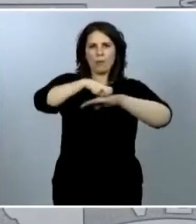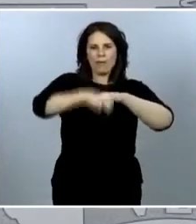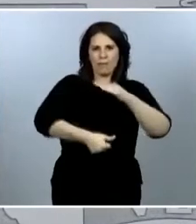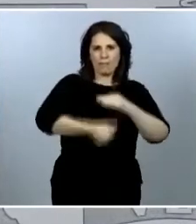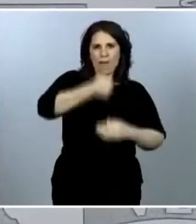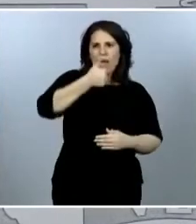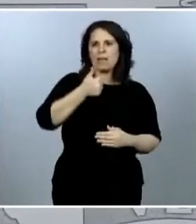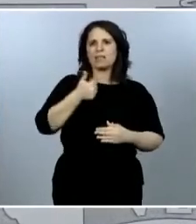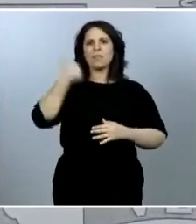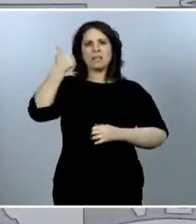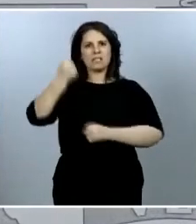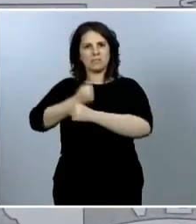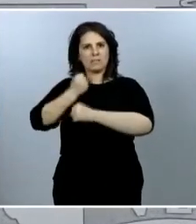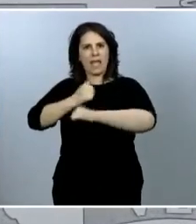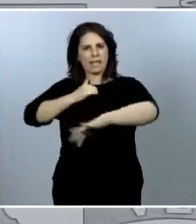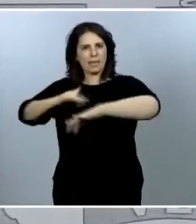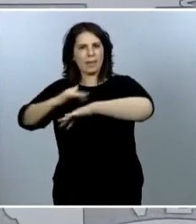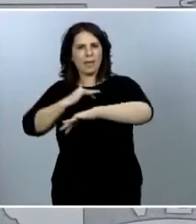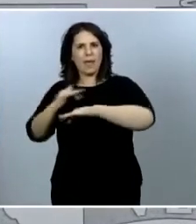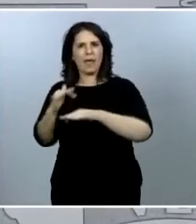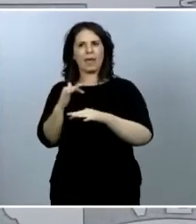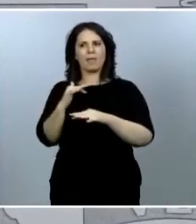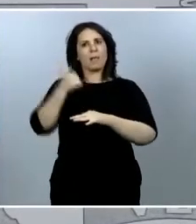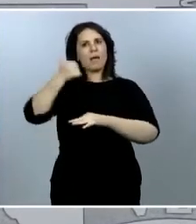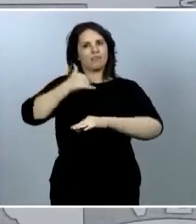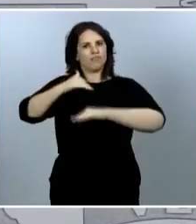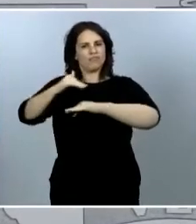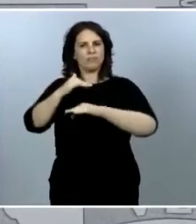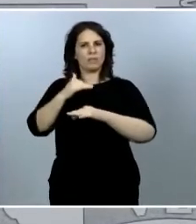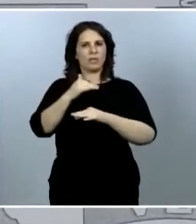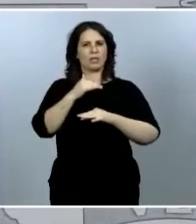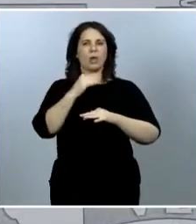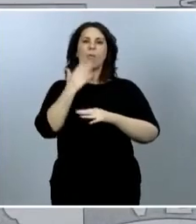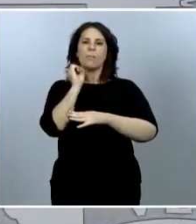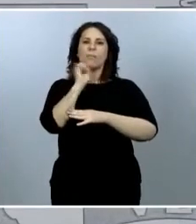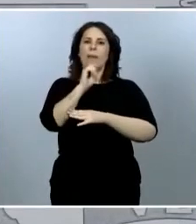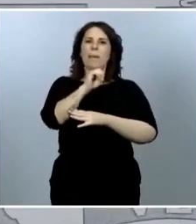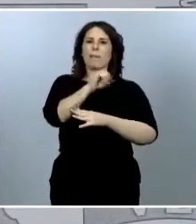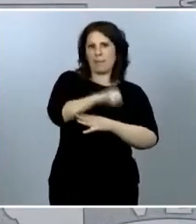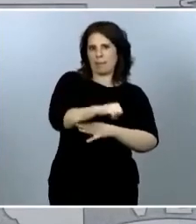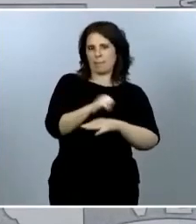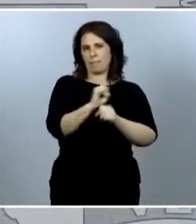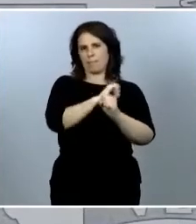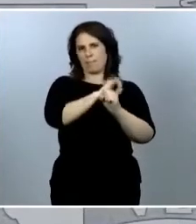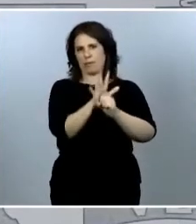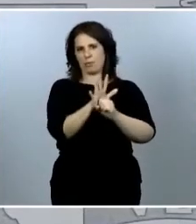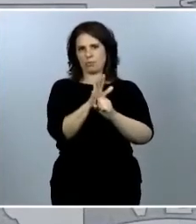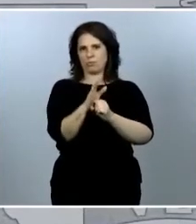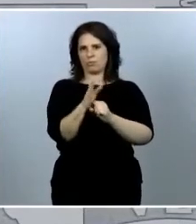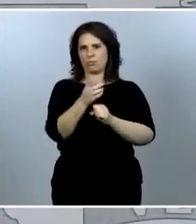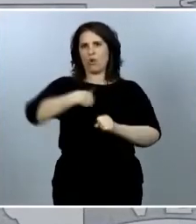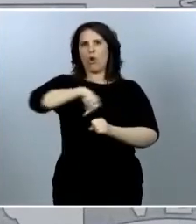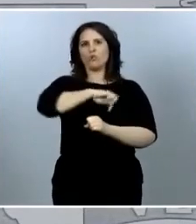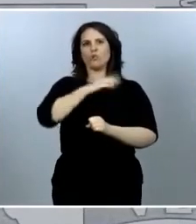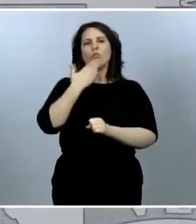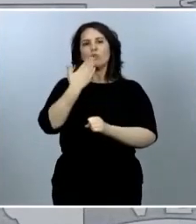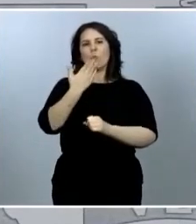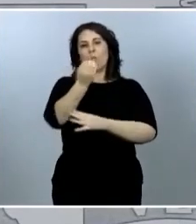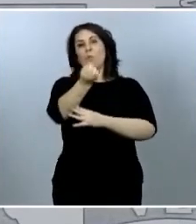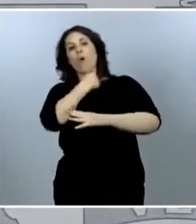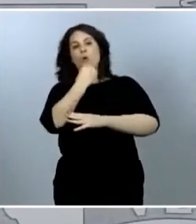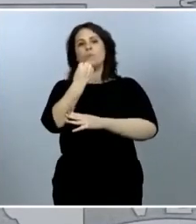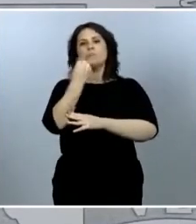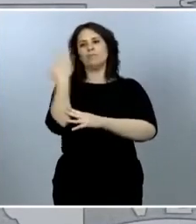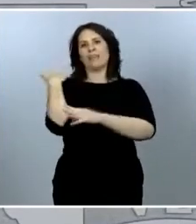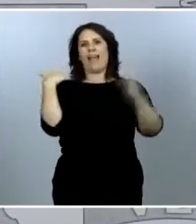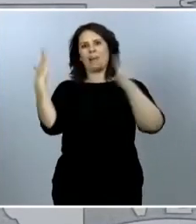se los cedemos al virus. Ya estamos en pie y este éxito es, me gustaría subrayarlo, de todos y de todas. Es el